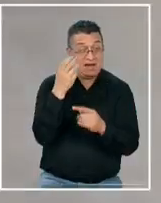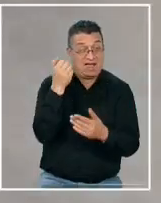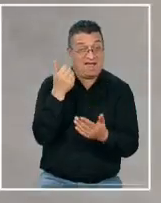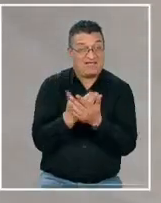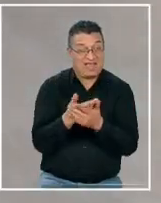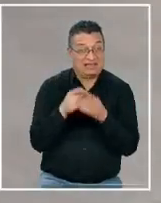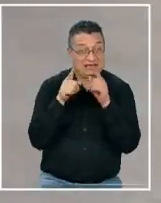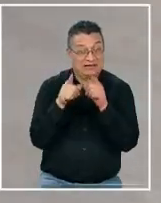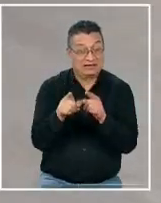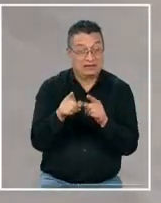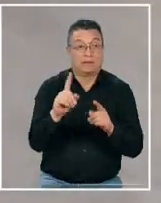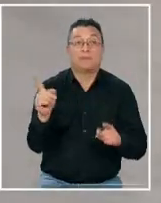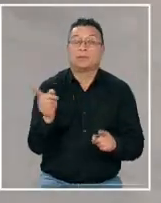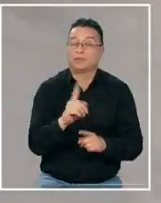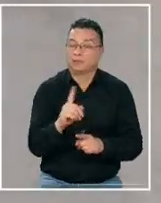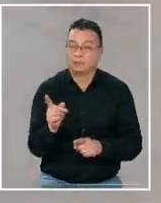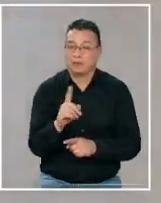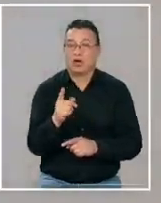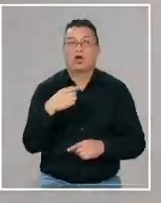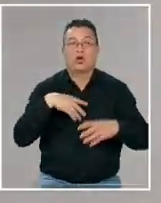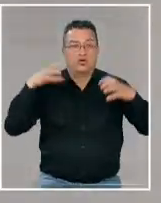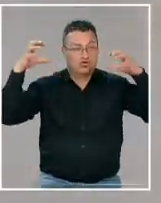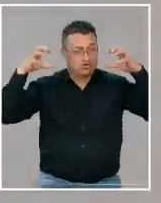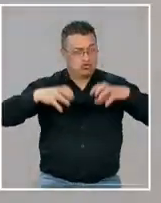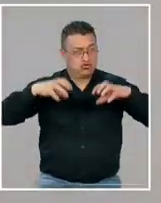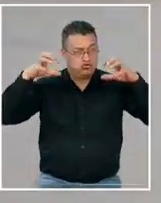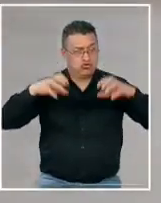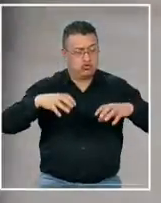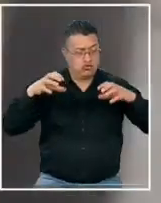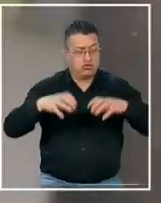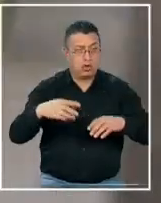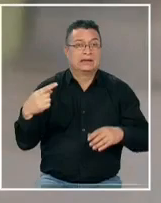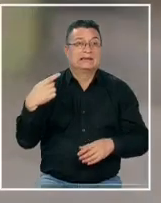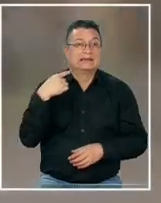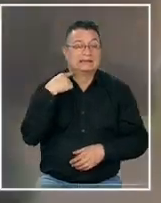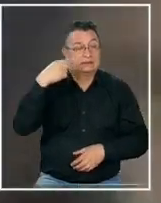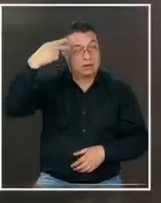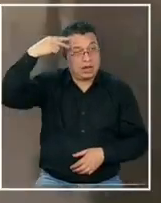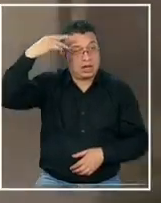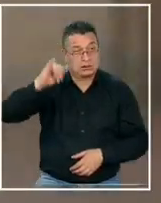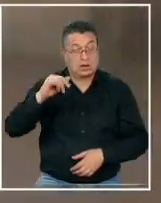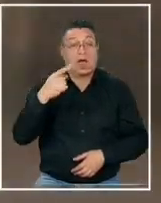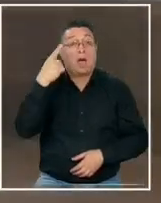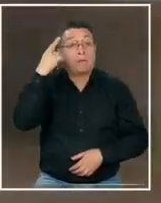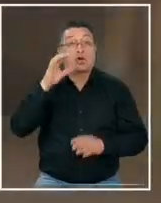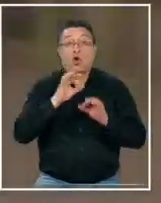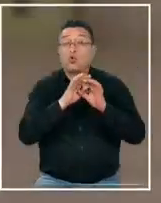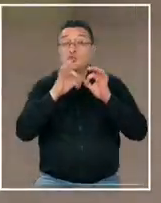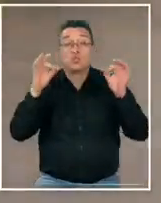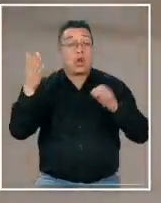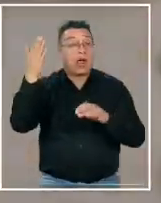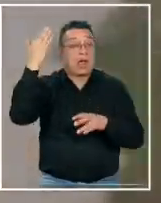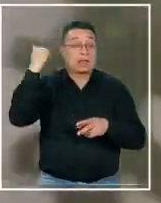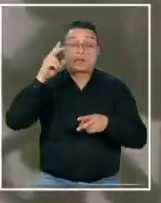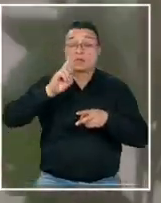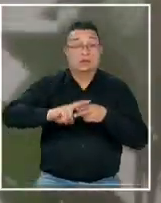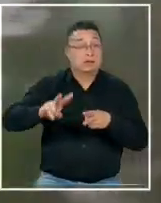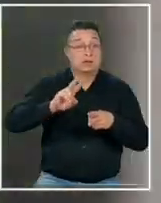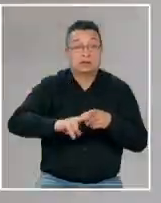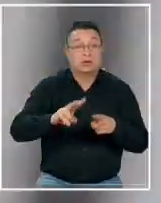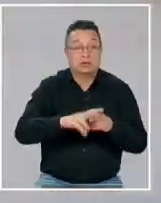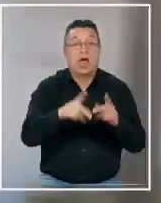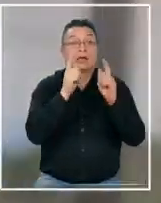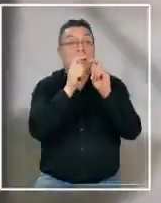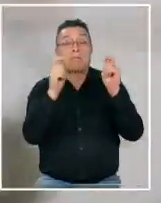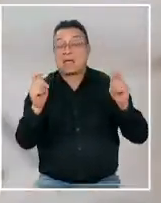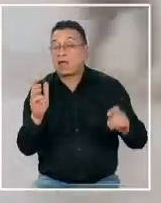ese fenómeno de ciclónica que ha estado azotando a Haití pero nunca ha habido una reparación nunca ha habido una